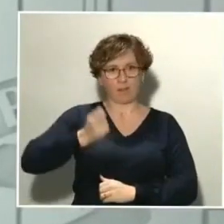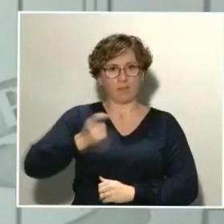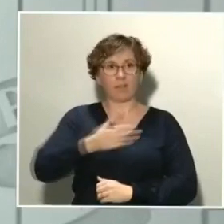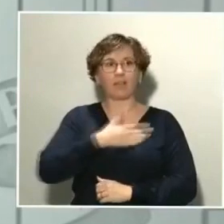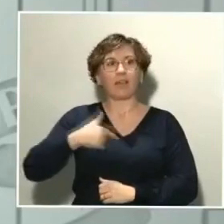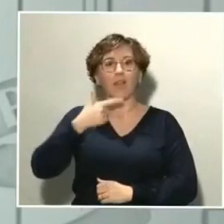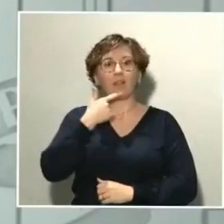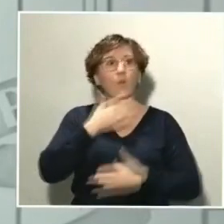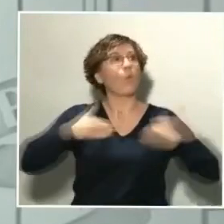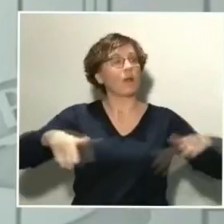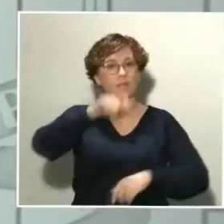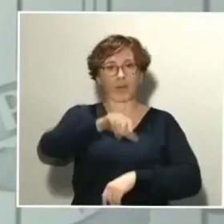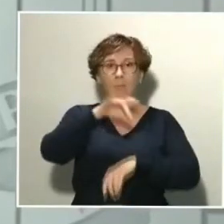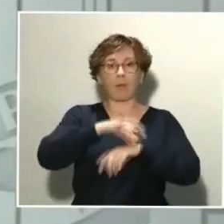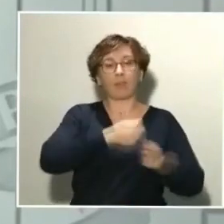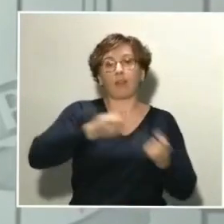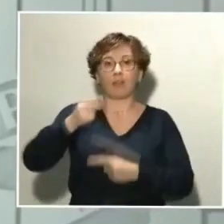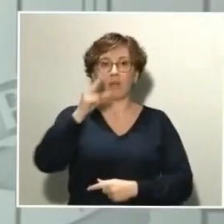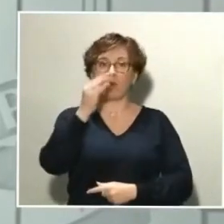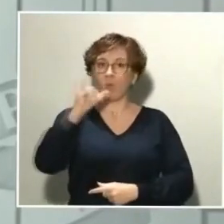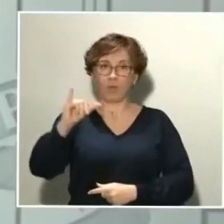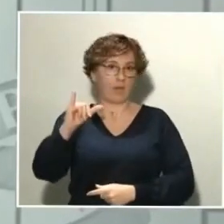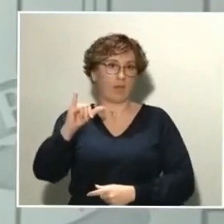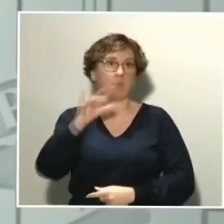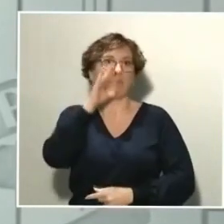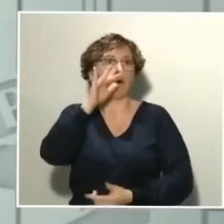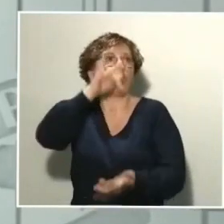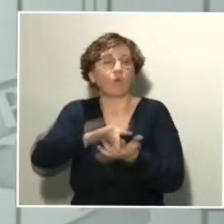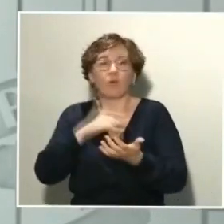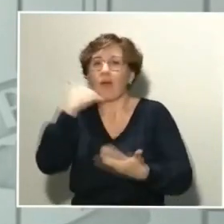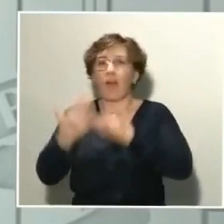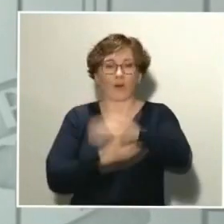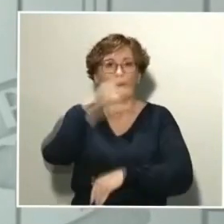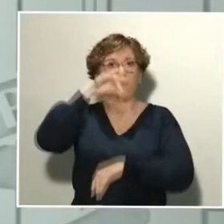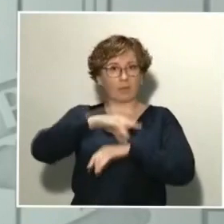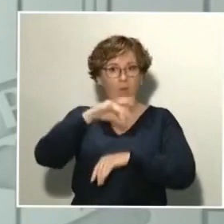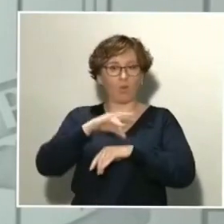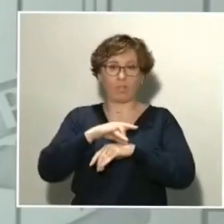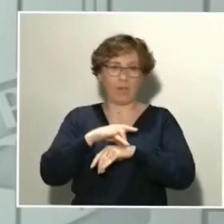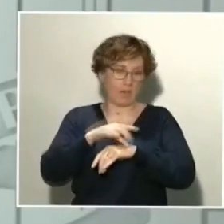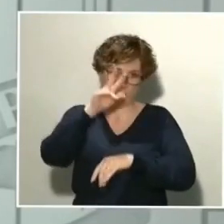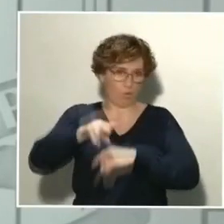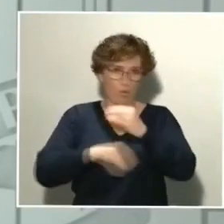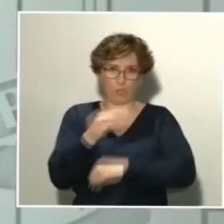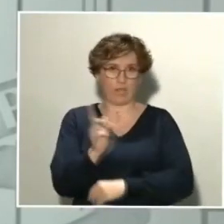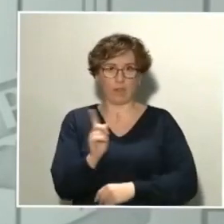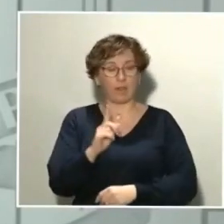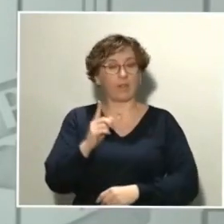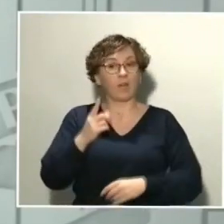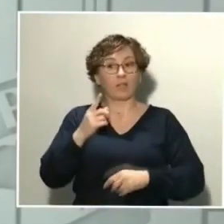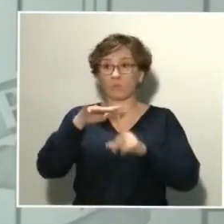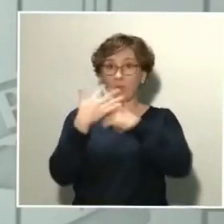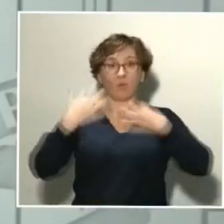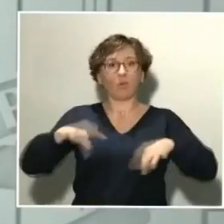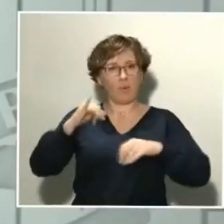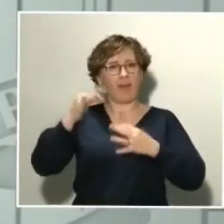los pacientes que puedan en algún momento tener algún tipo de patología que pudiera ingresarlo. Hay ya de normal una serie de criterios restrictivos. Obviamente